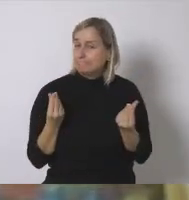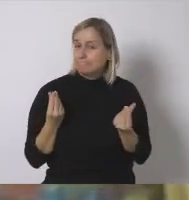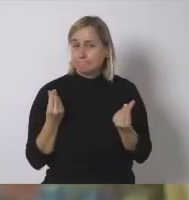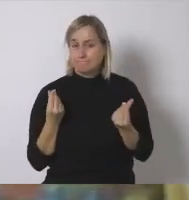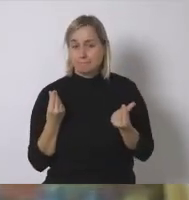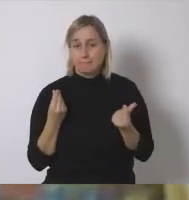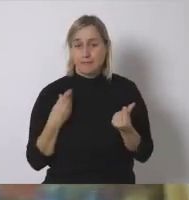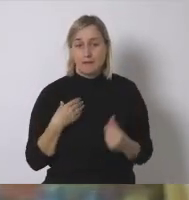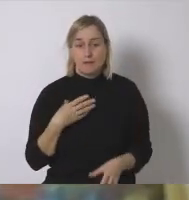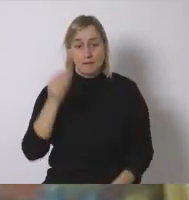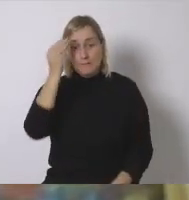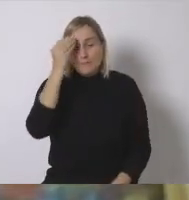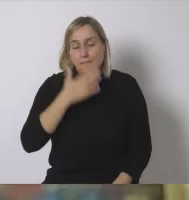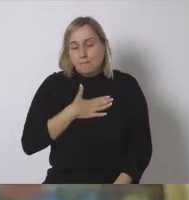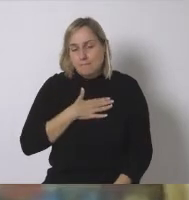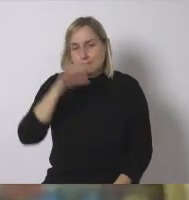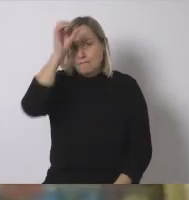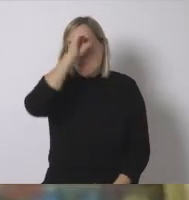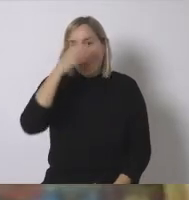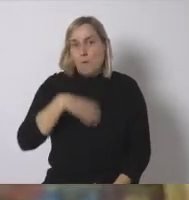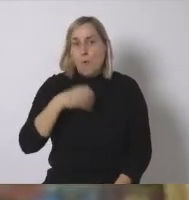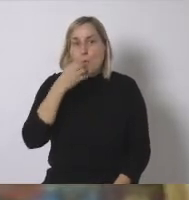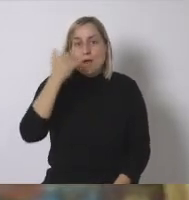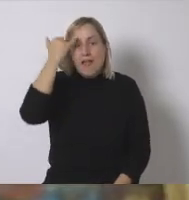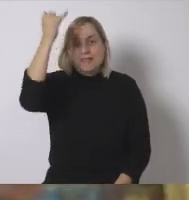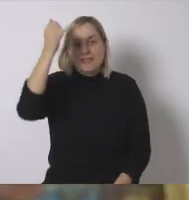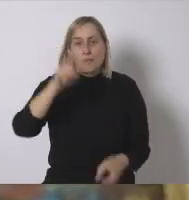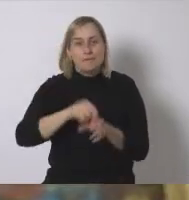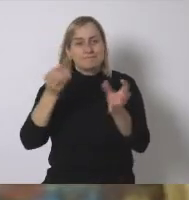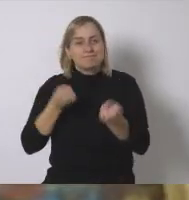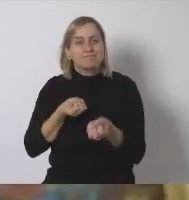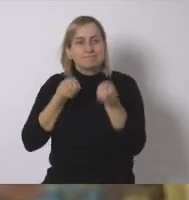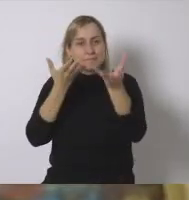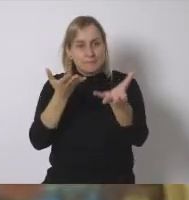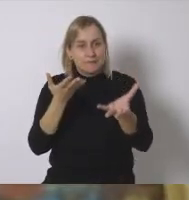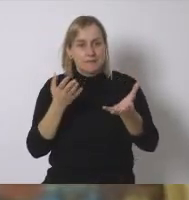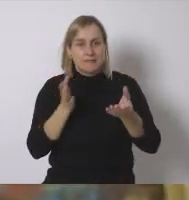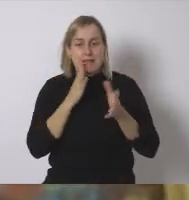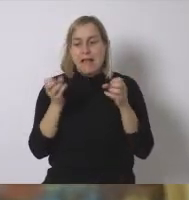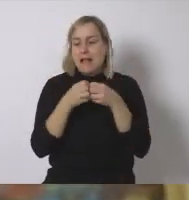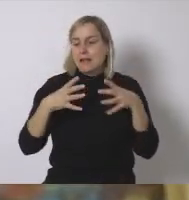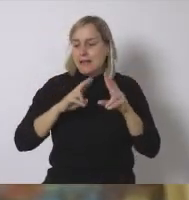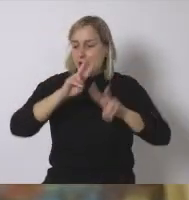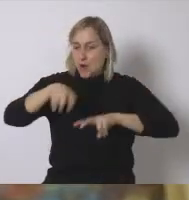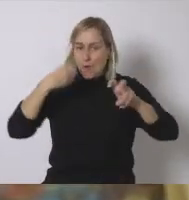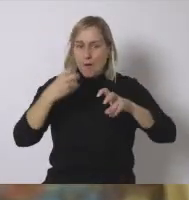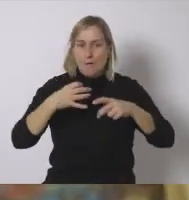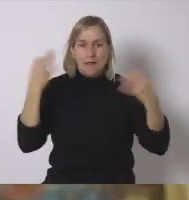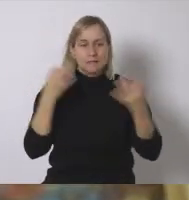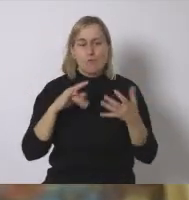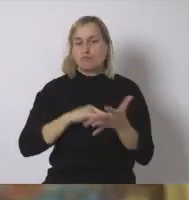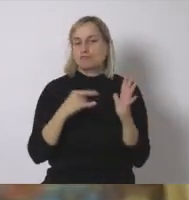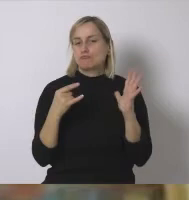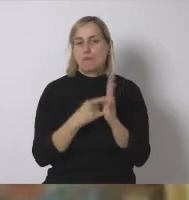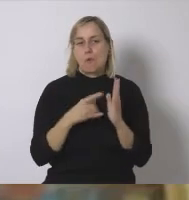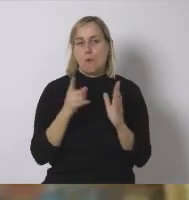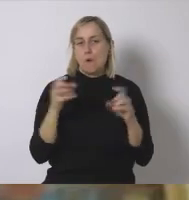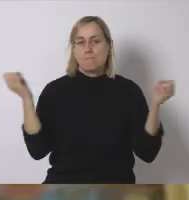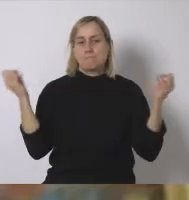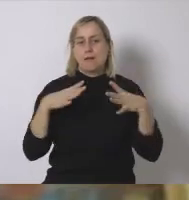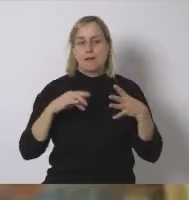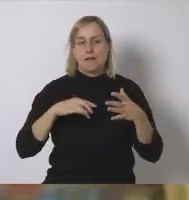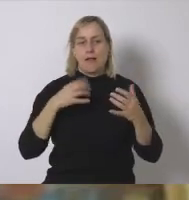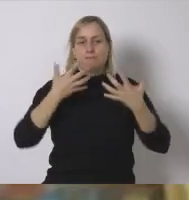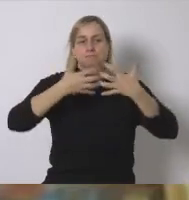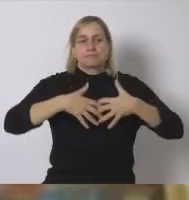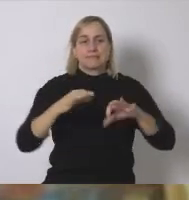una buena idea mandar un mensaje de que las energías renovables van a resolver este colapso